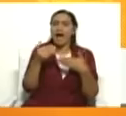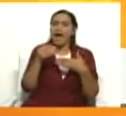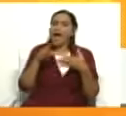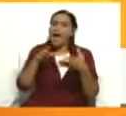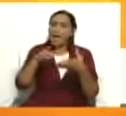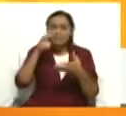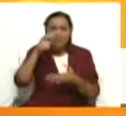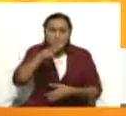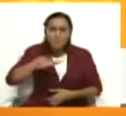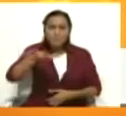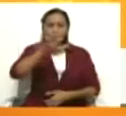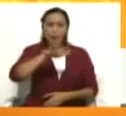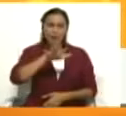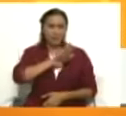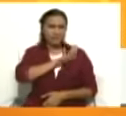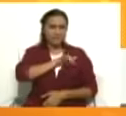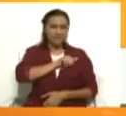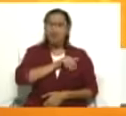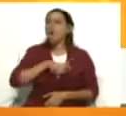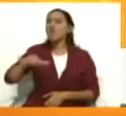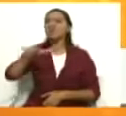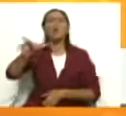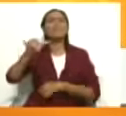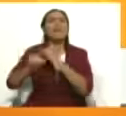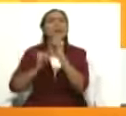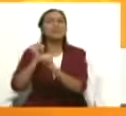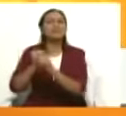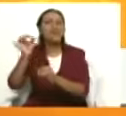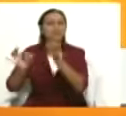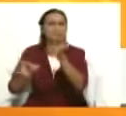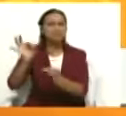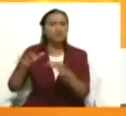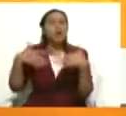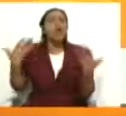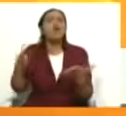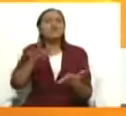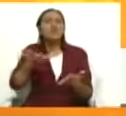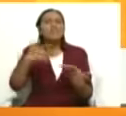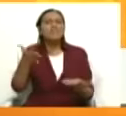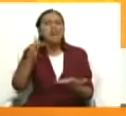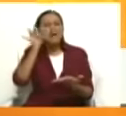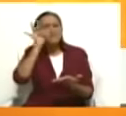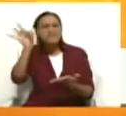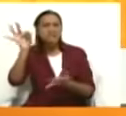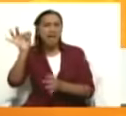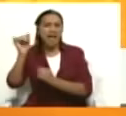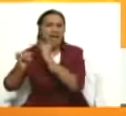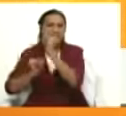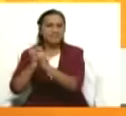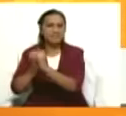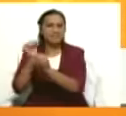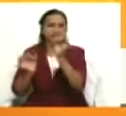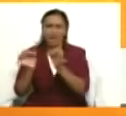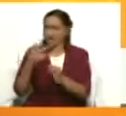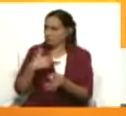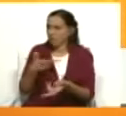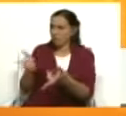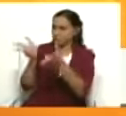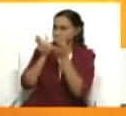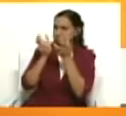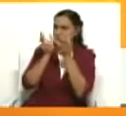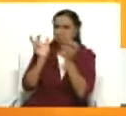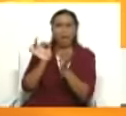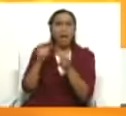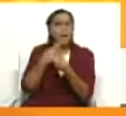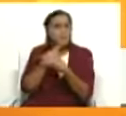la Corte Penal Internacional? ¿Dónde está la Fiscalía de la Corte Penal Internacional? No los hemos escuchado. No existe. No